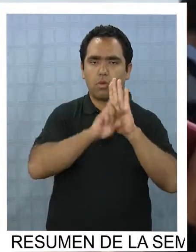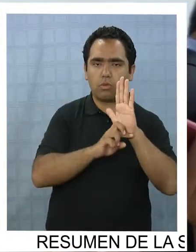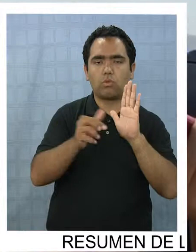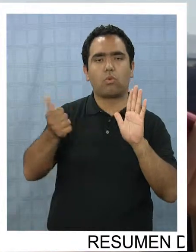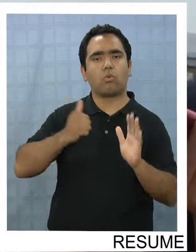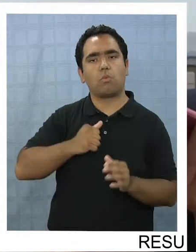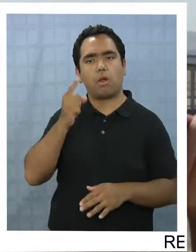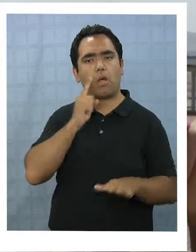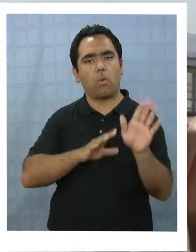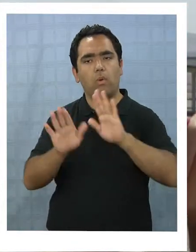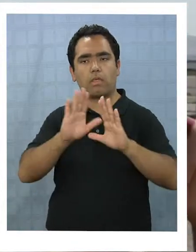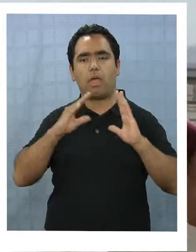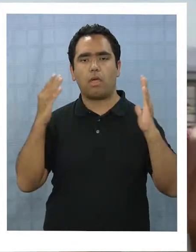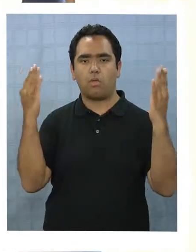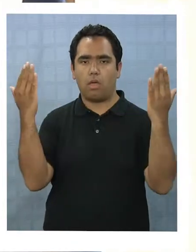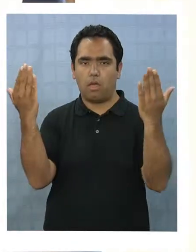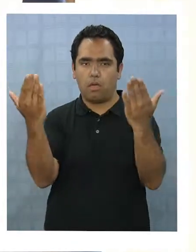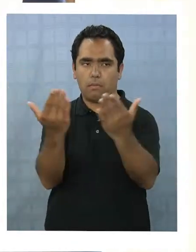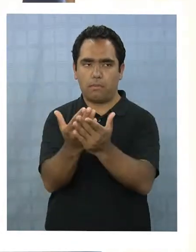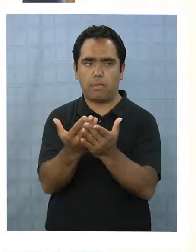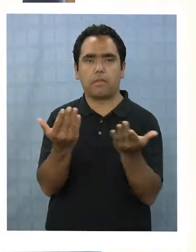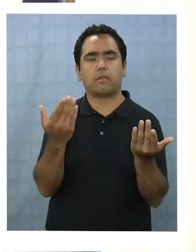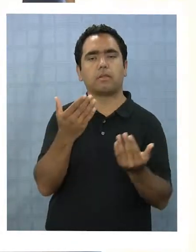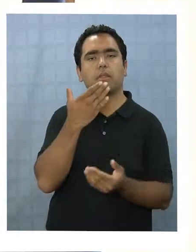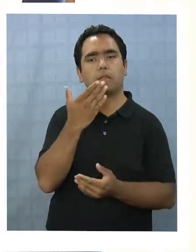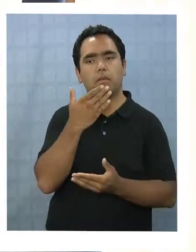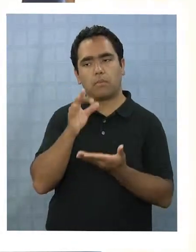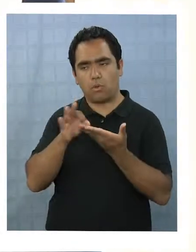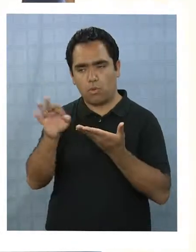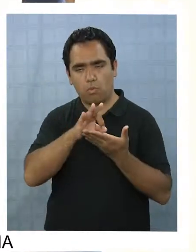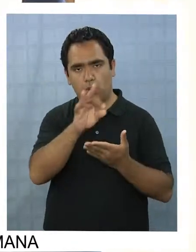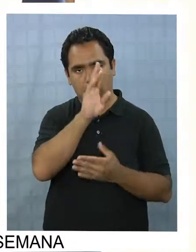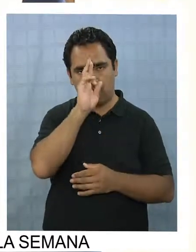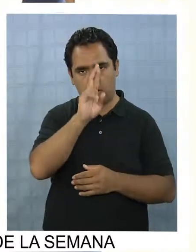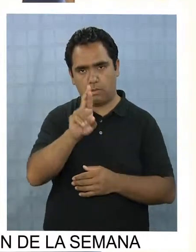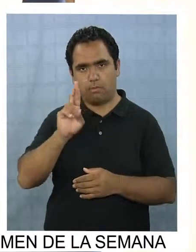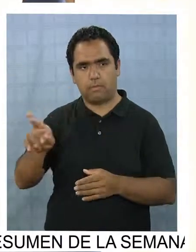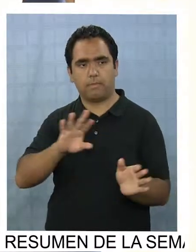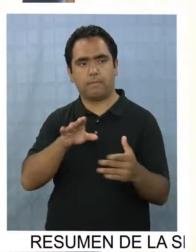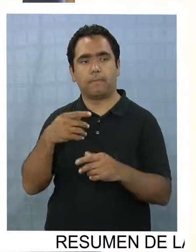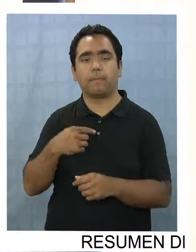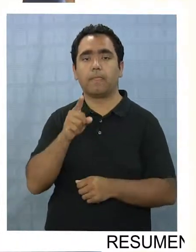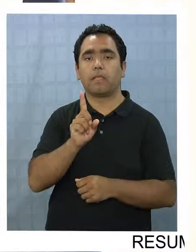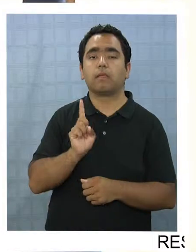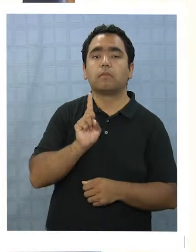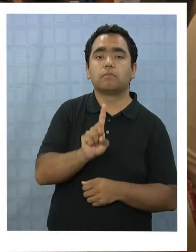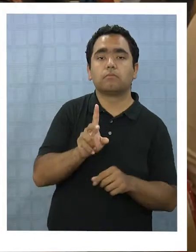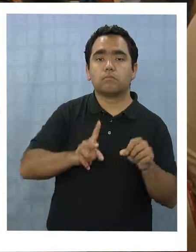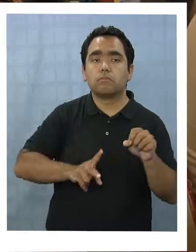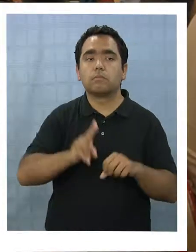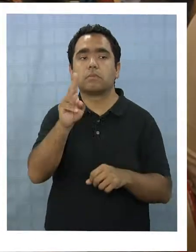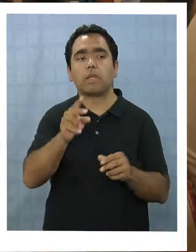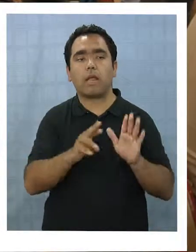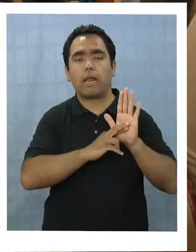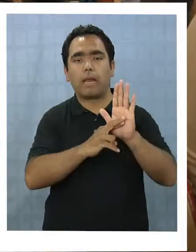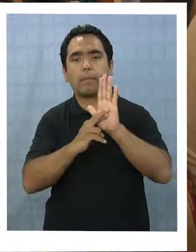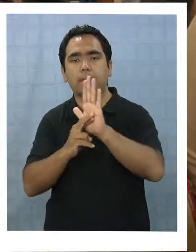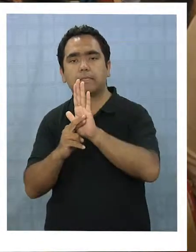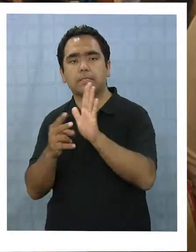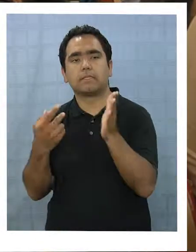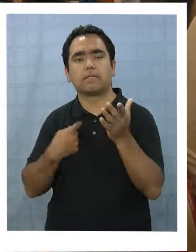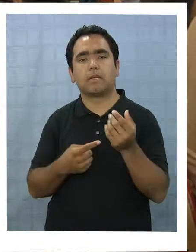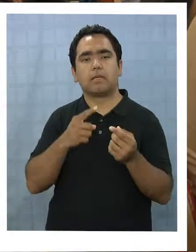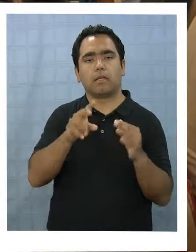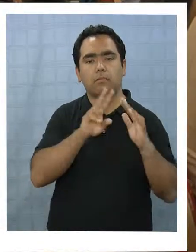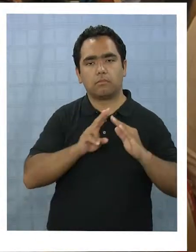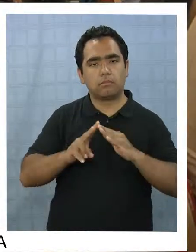la ley del medioambiente y se hagan de manera amigable con las comunidades. A la ceremonia de inauguración asistieron representantes de numerosas